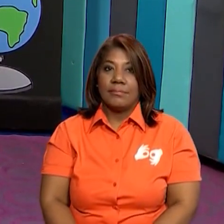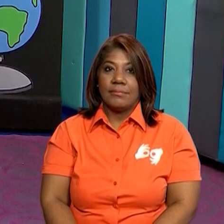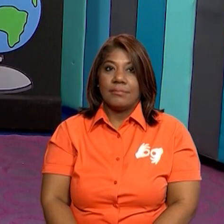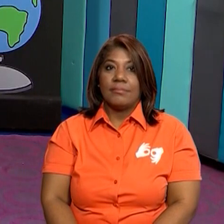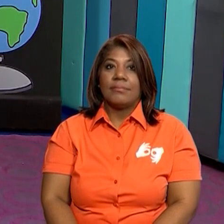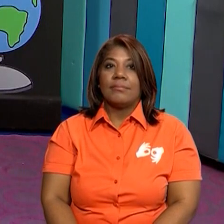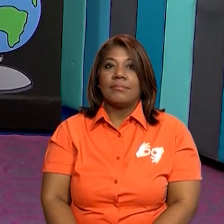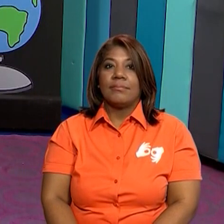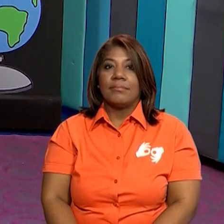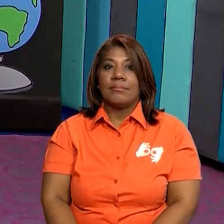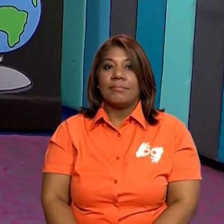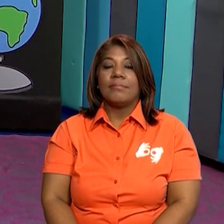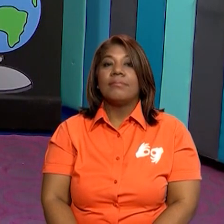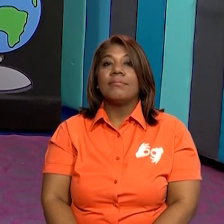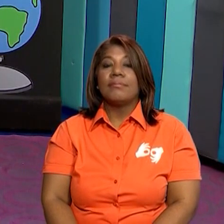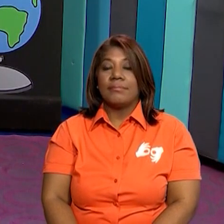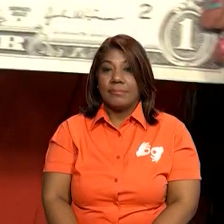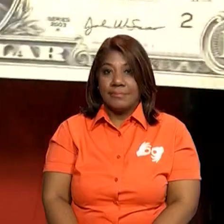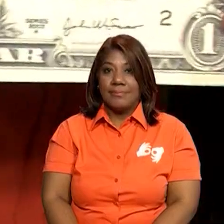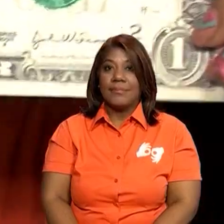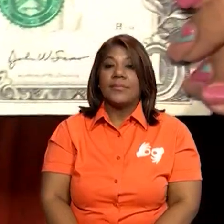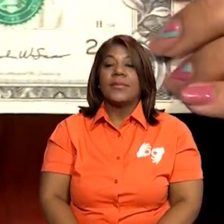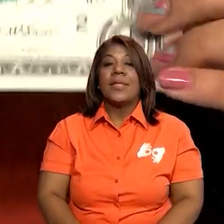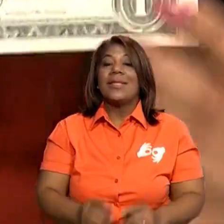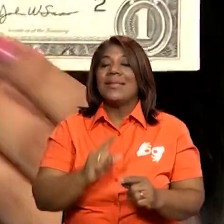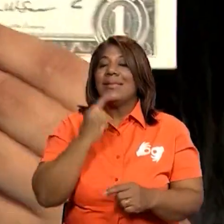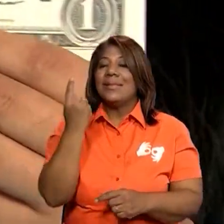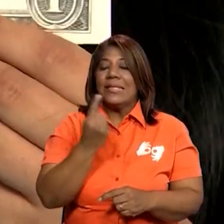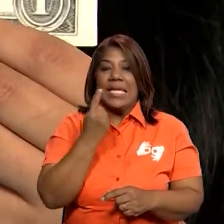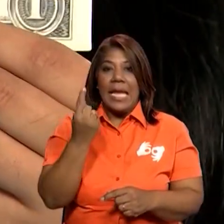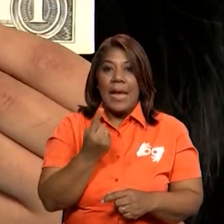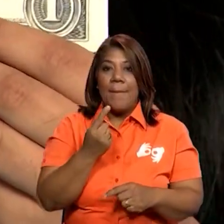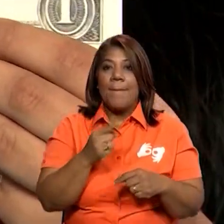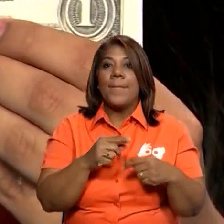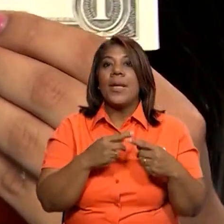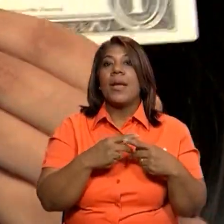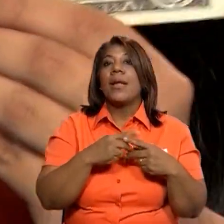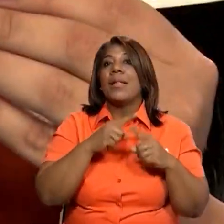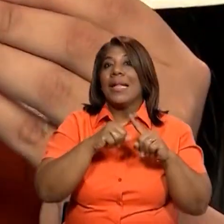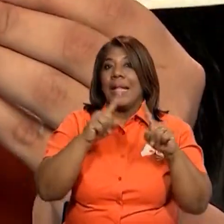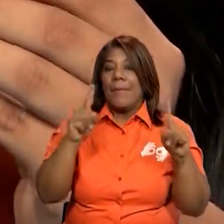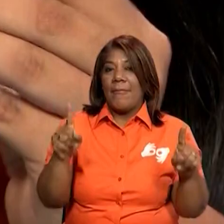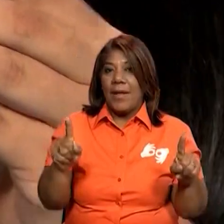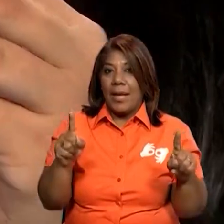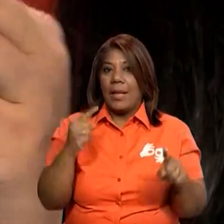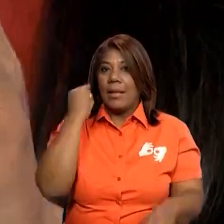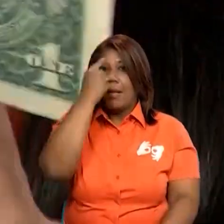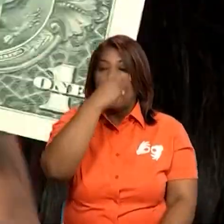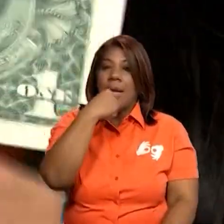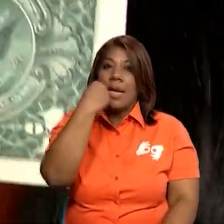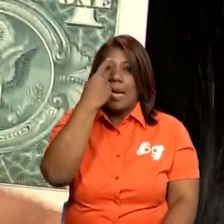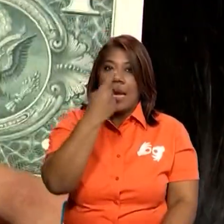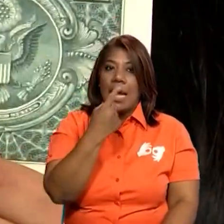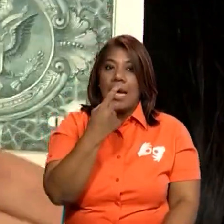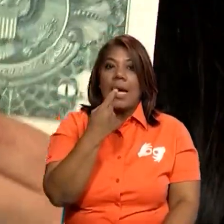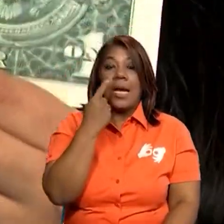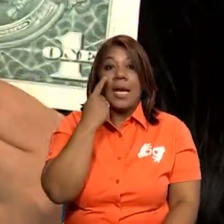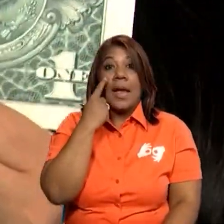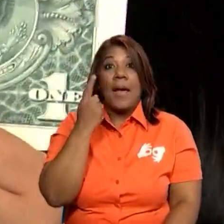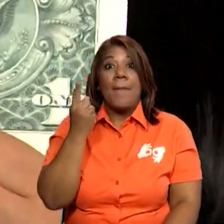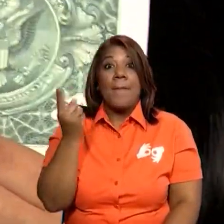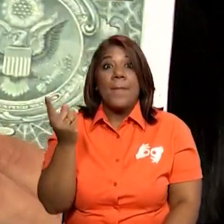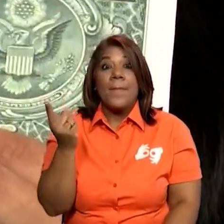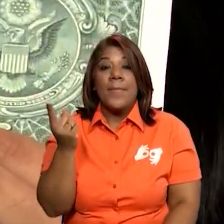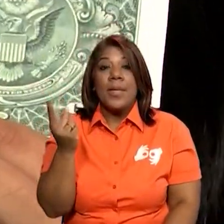en su imagen central siempre la imagen de un presidente. Y del lado de atrás, pues,